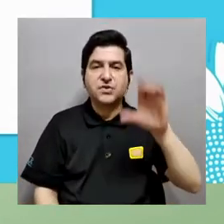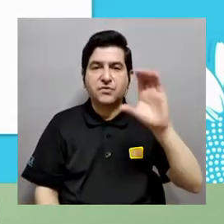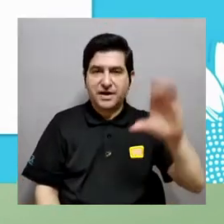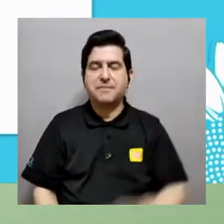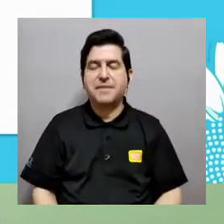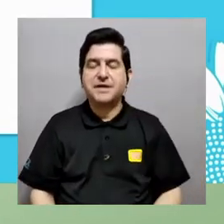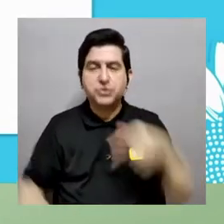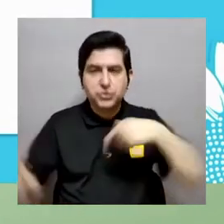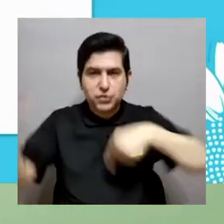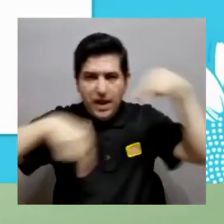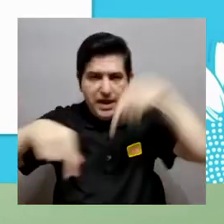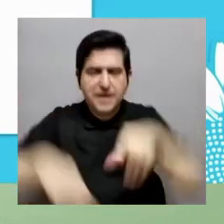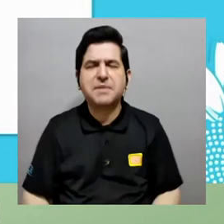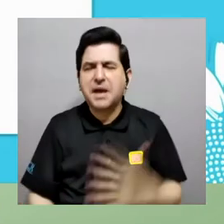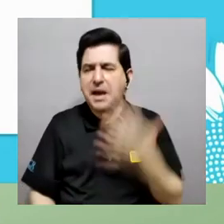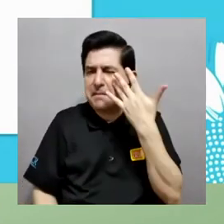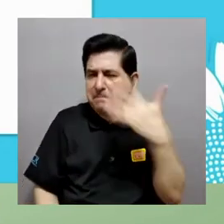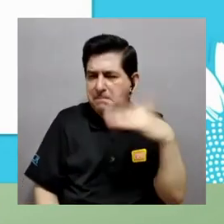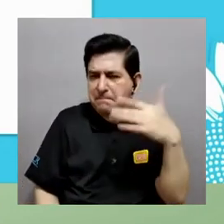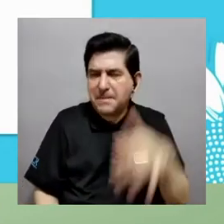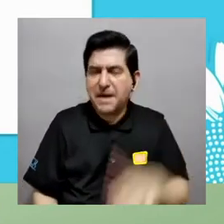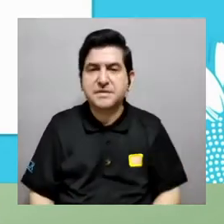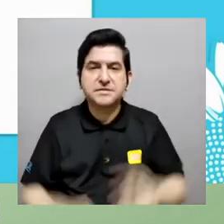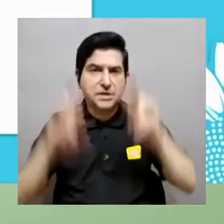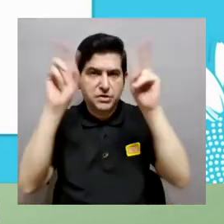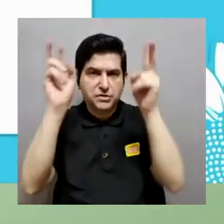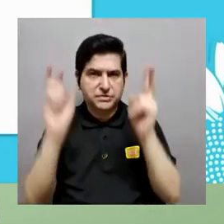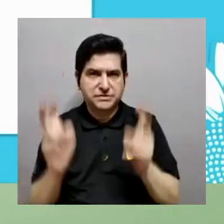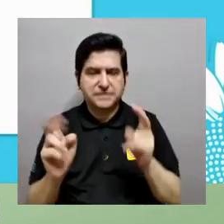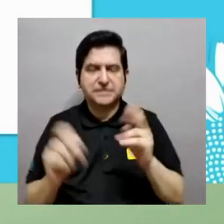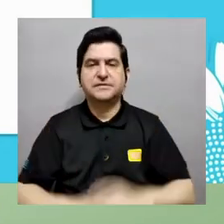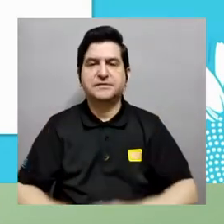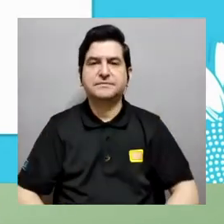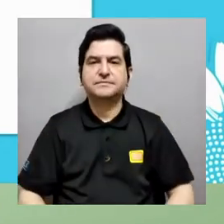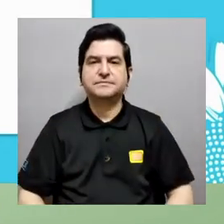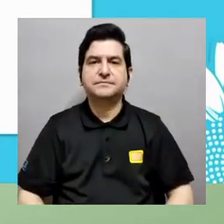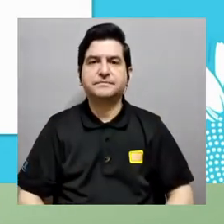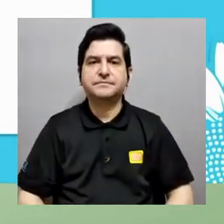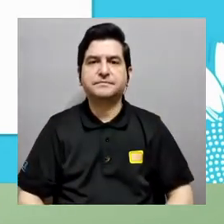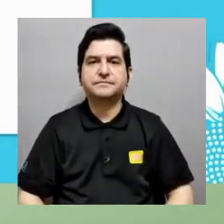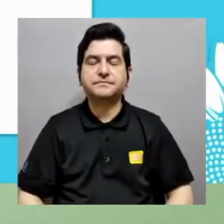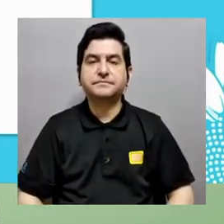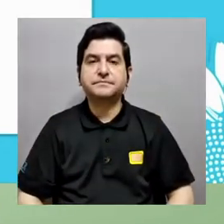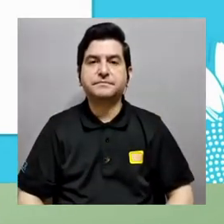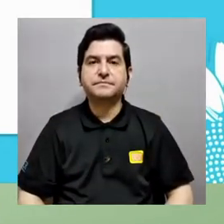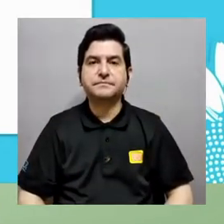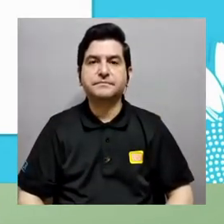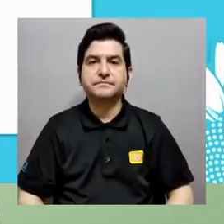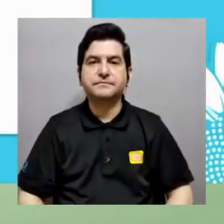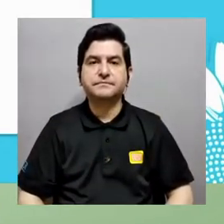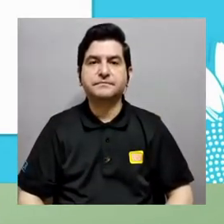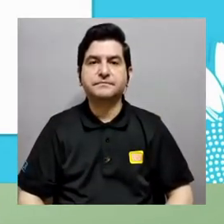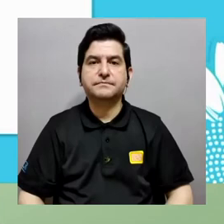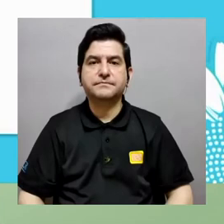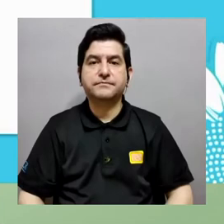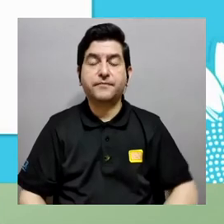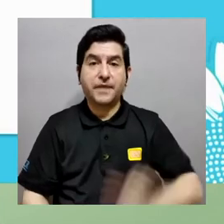trabajar con esto también me ha tocado trabajar con por ejemplo con Cristian Frecamacho en la parte de química y yo trabajo muy similar en unos temas